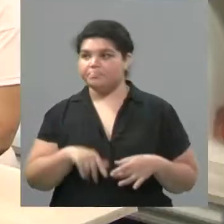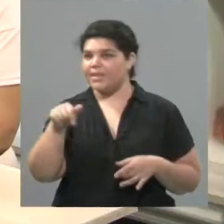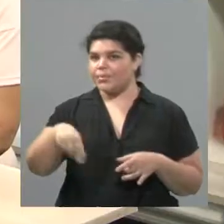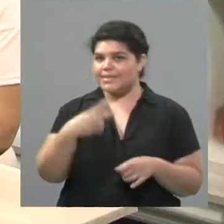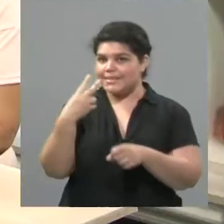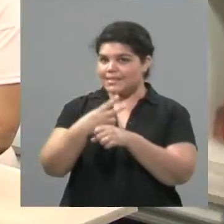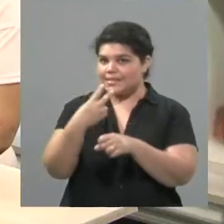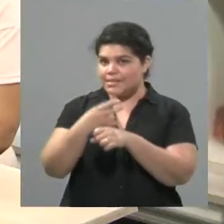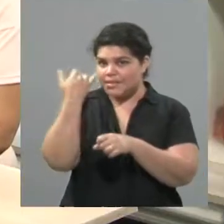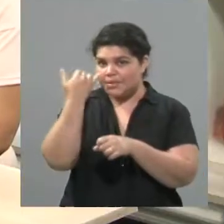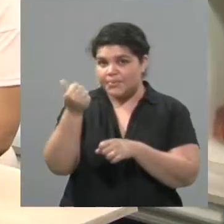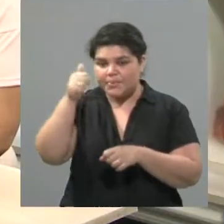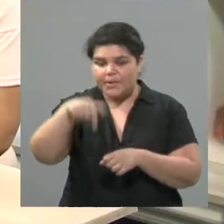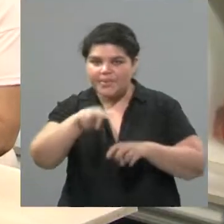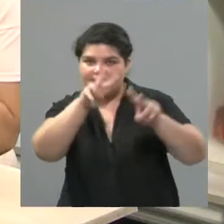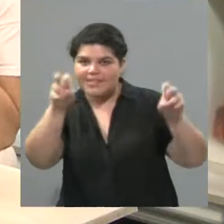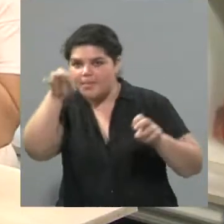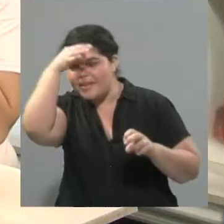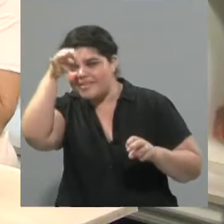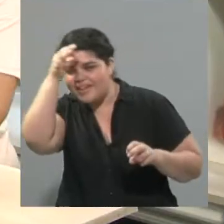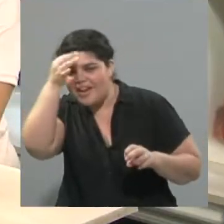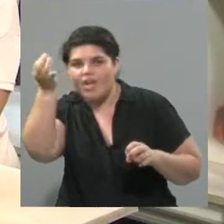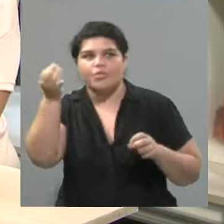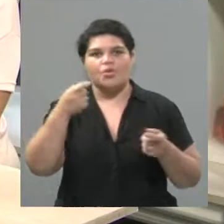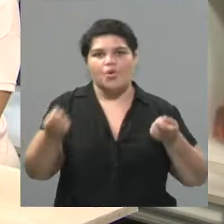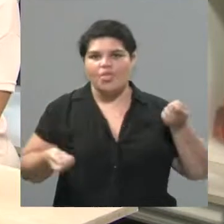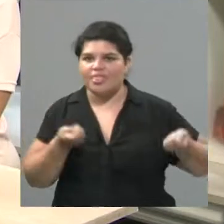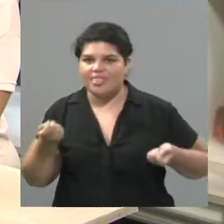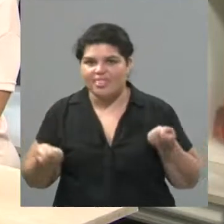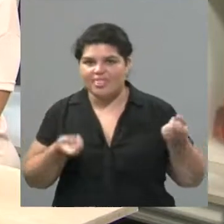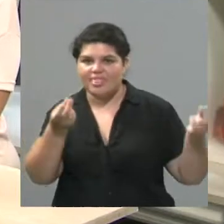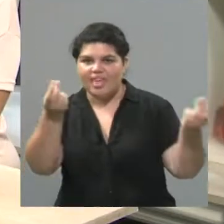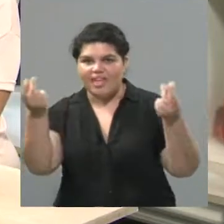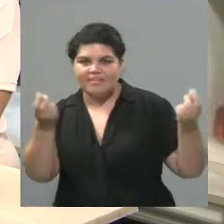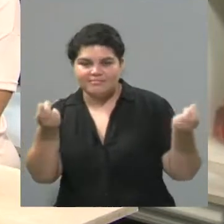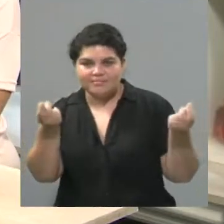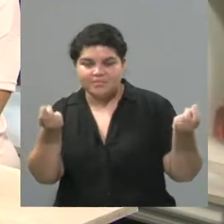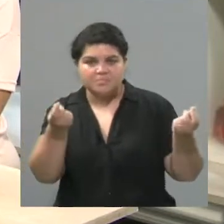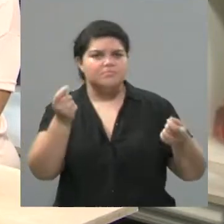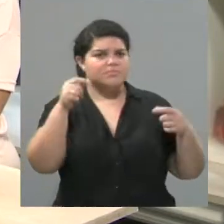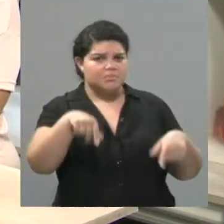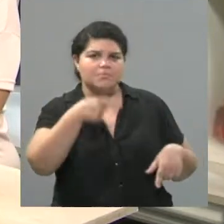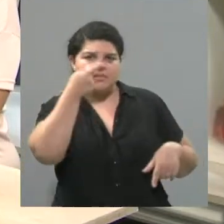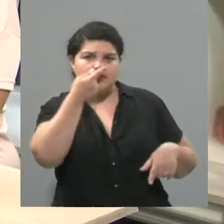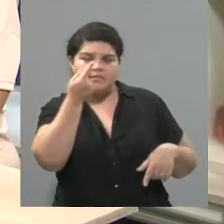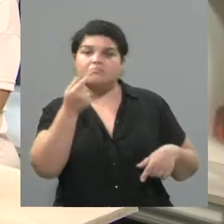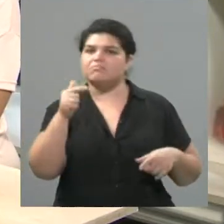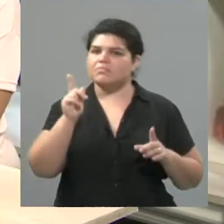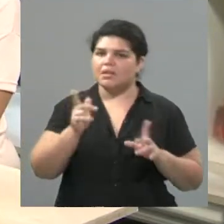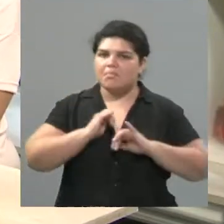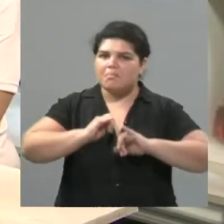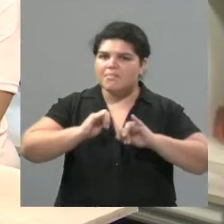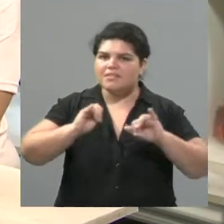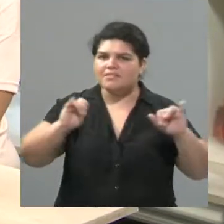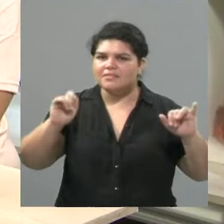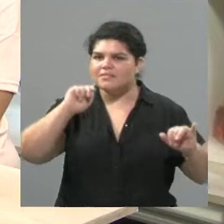Se viene el momento de teatro, danza, una mezcla de un montón de cosas muy interesantes. Y además con un mensaje muy lindo. Vos lo decías cuando